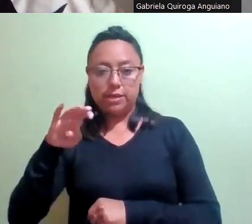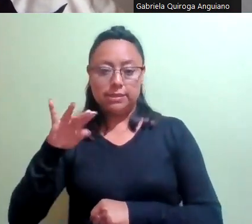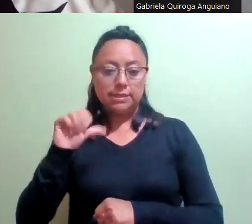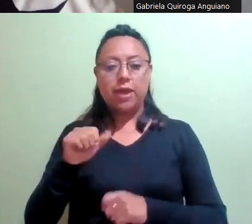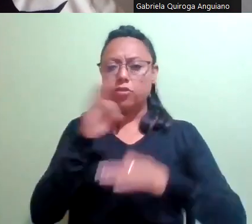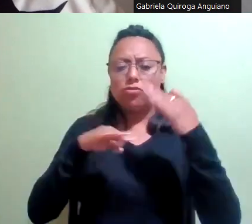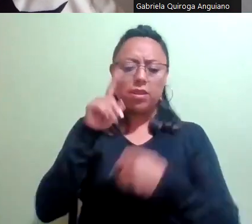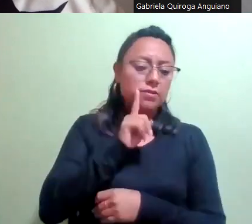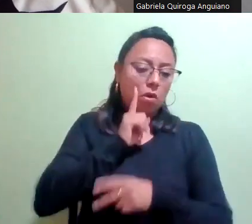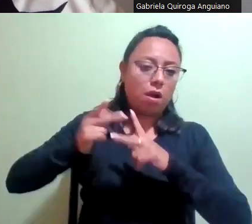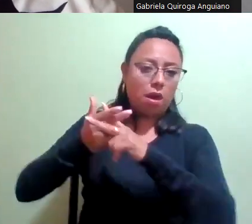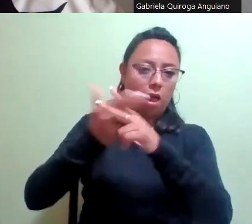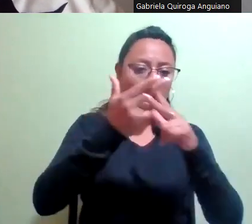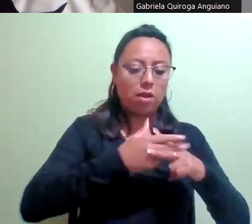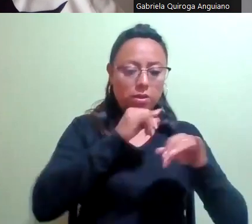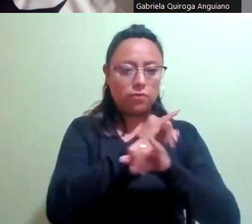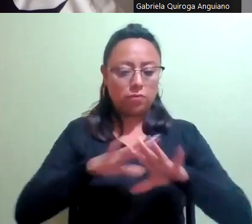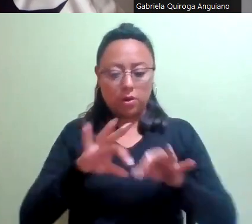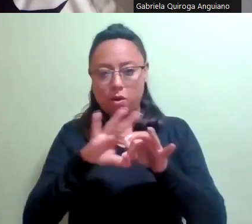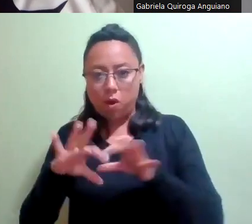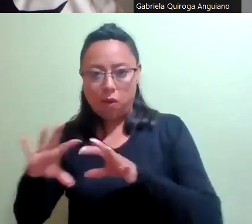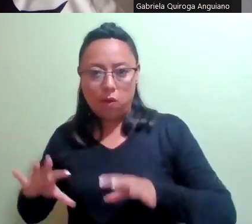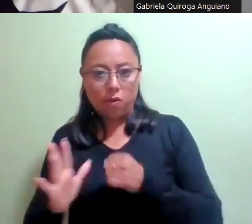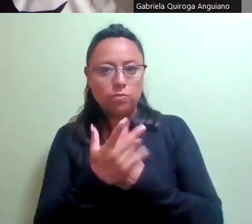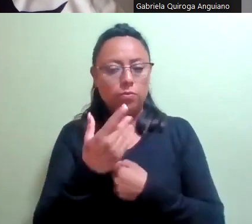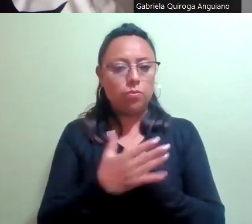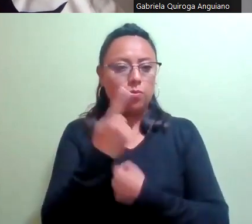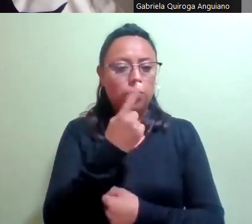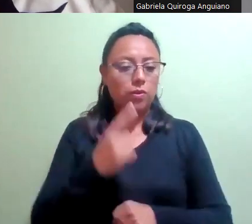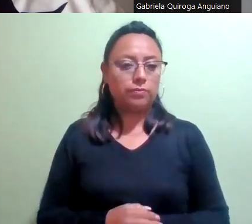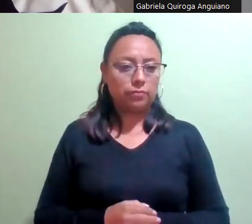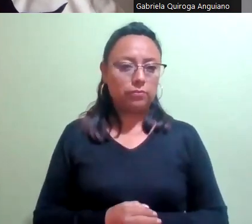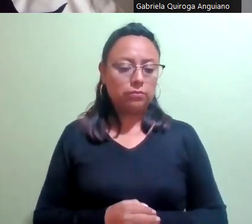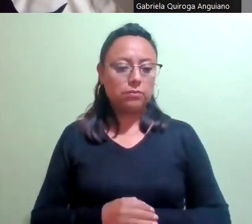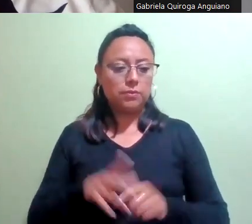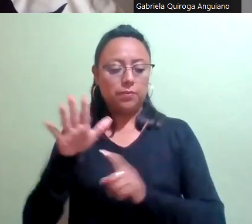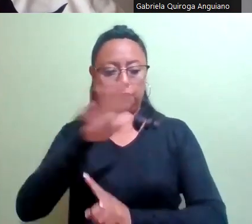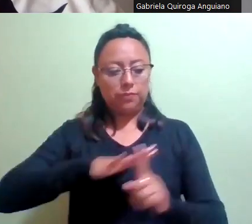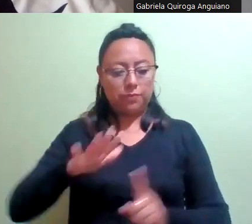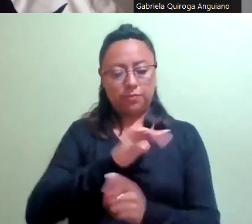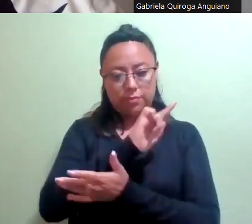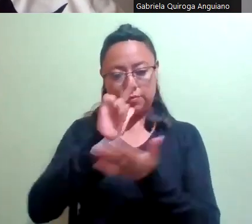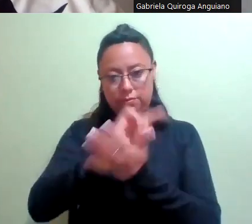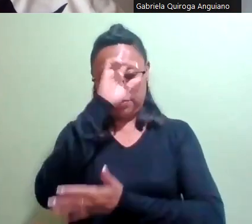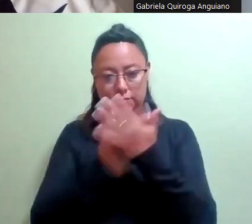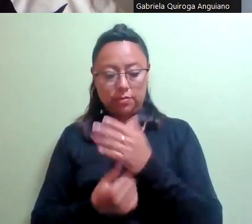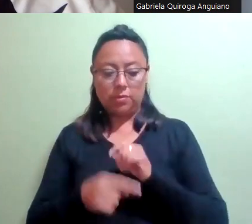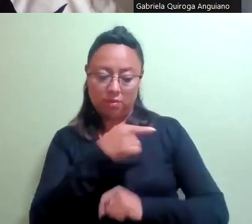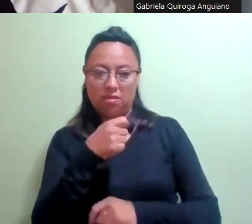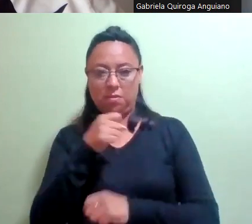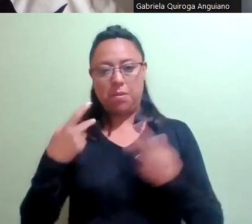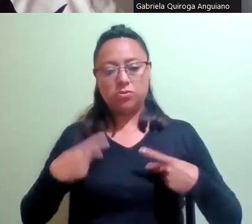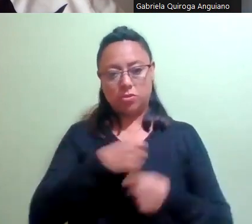México con datos desagregados por relación con el agresor, forma de la comisión del delito y situación legal del agresor, lo que llevó a ser